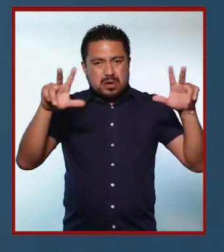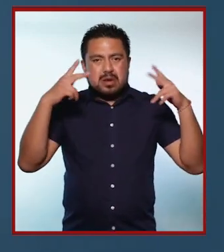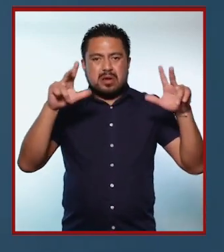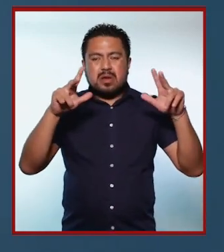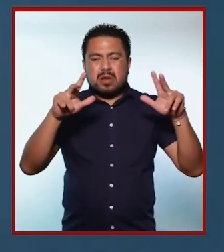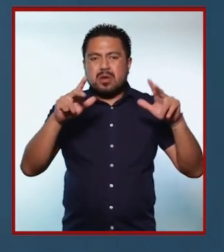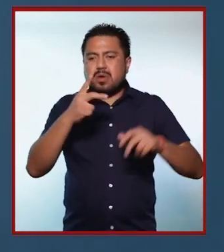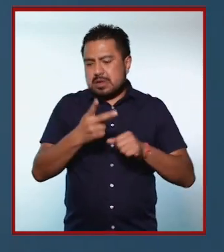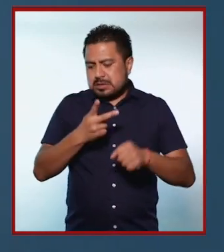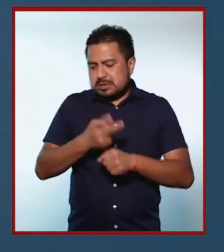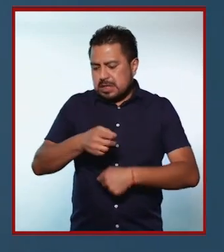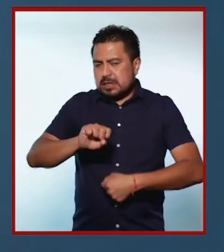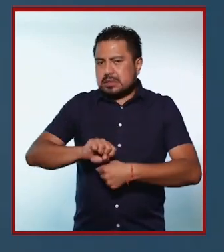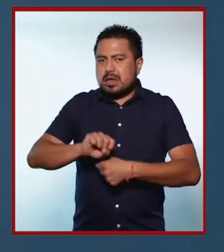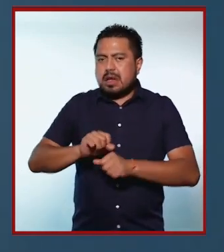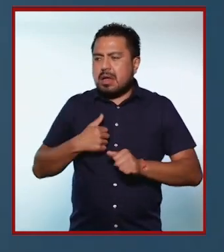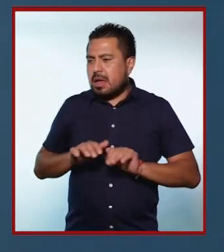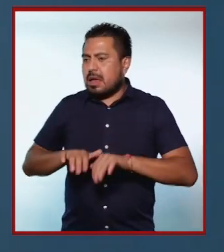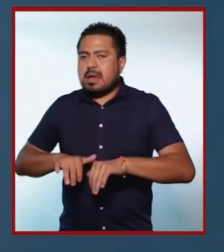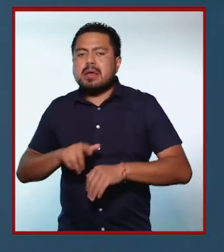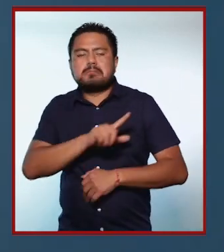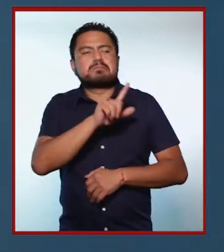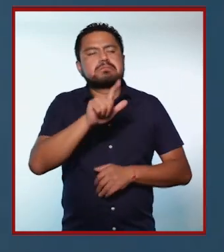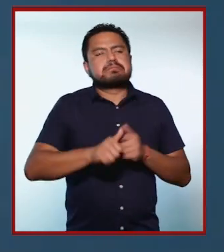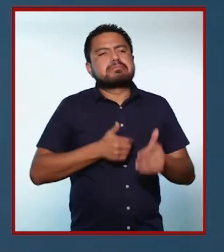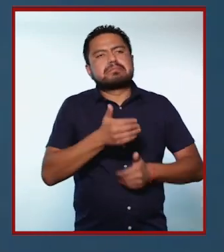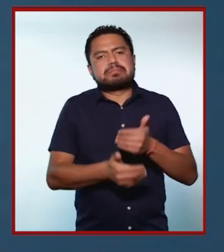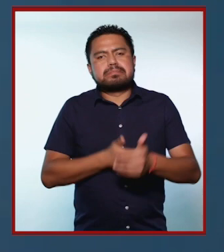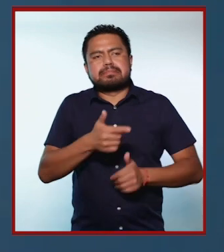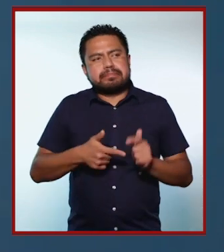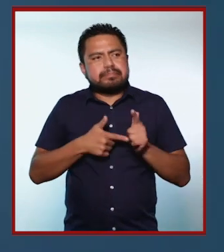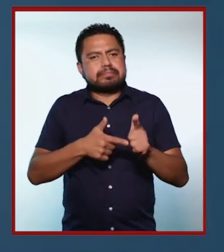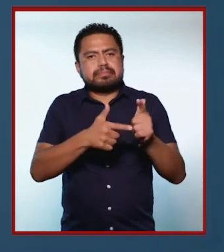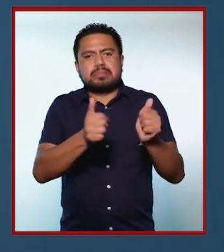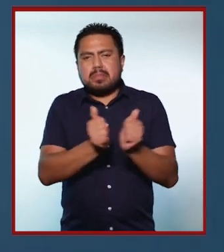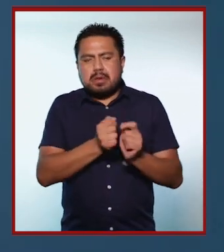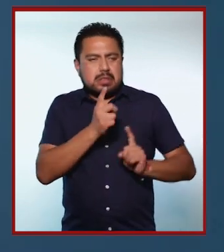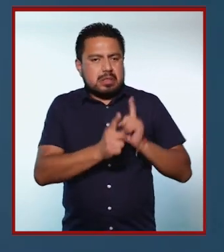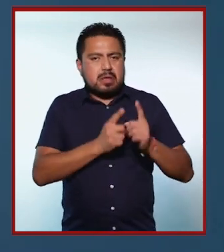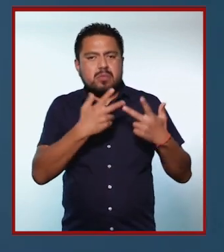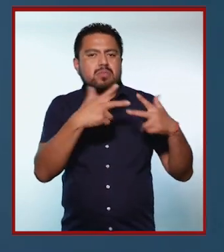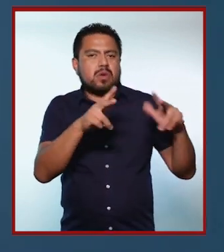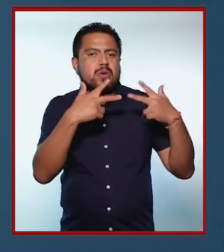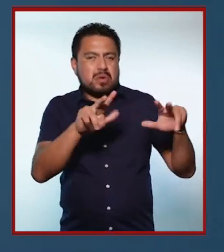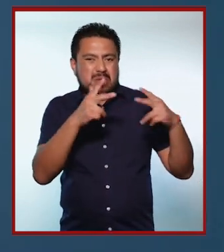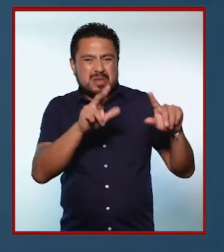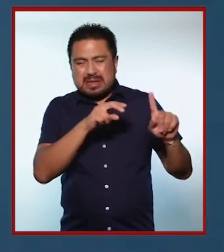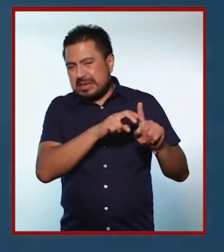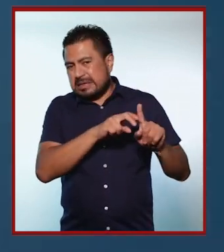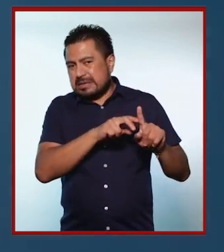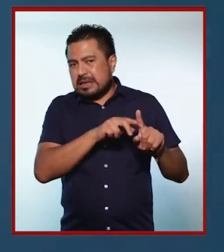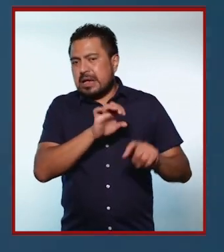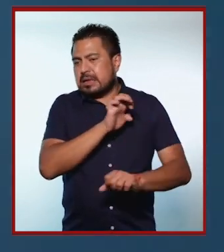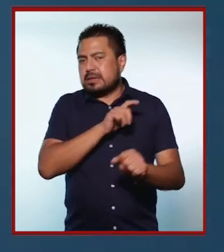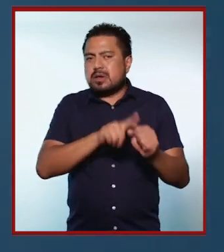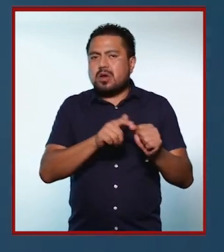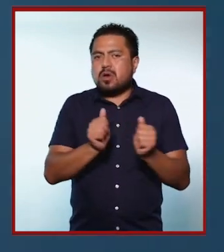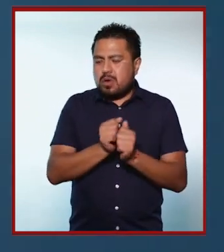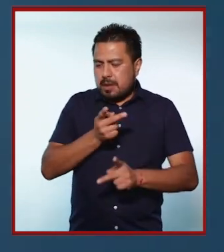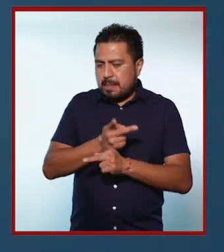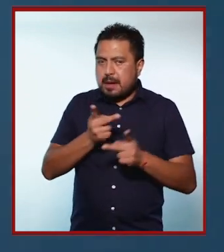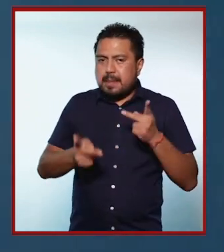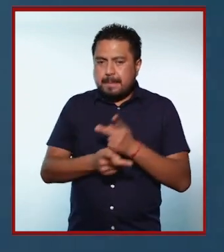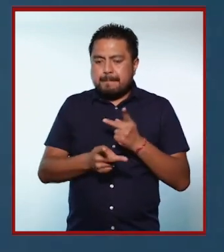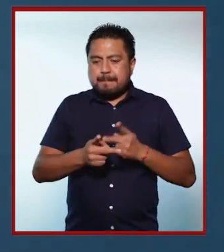voleibol cuando iba en segundo de secundaria. Posteriormente, continué con esta práctica de voleibol de sala, específicamente